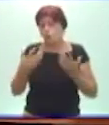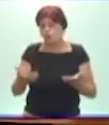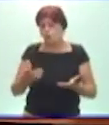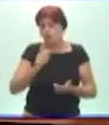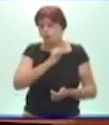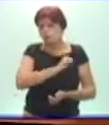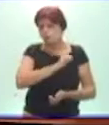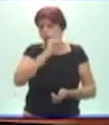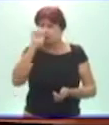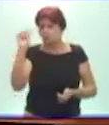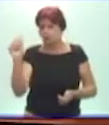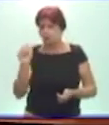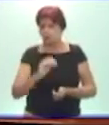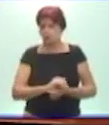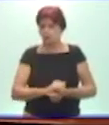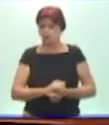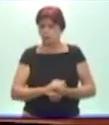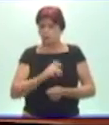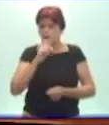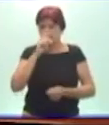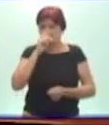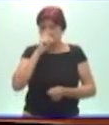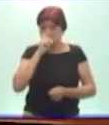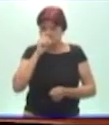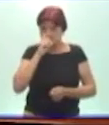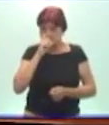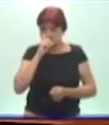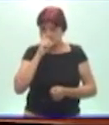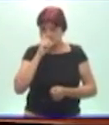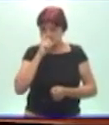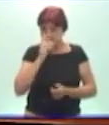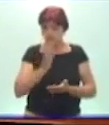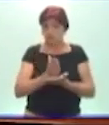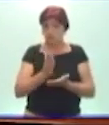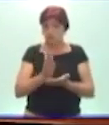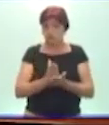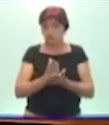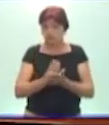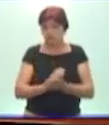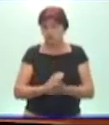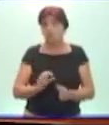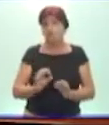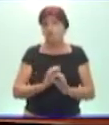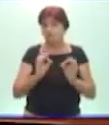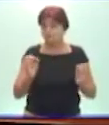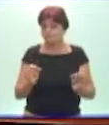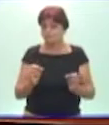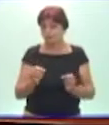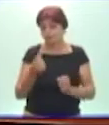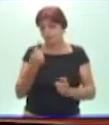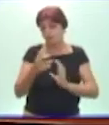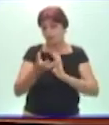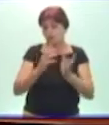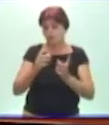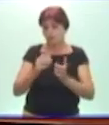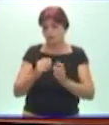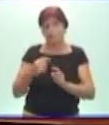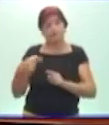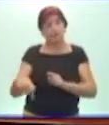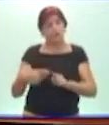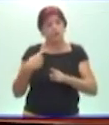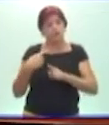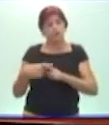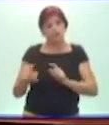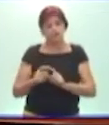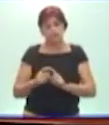logros. Ese niño cuando nació era de una manera y ahora es de otra. Es enseñarlo a comparar al hermano con necesidades